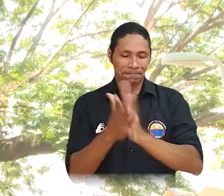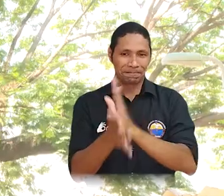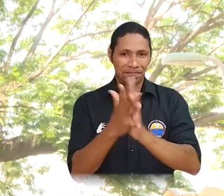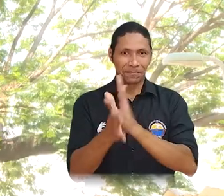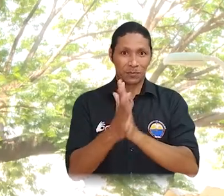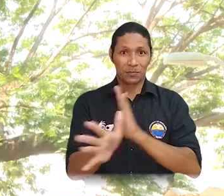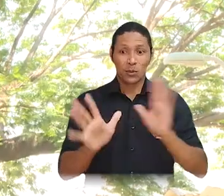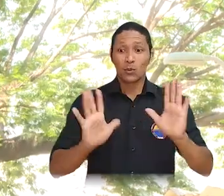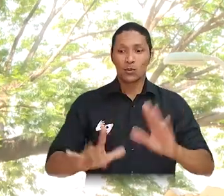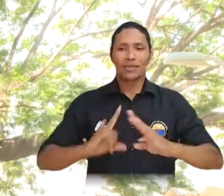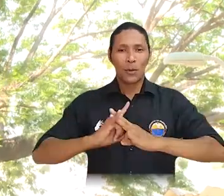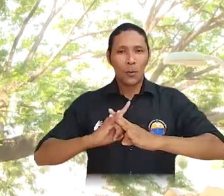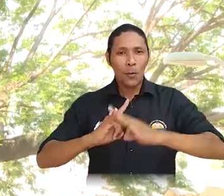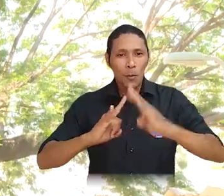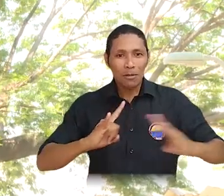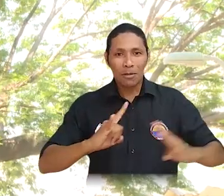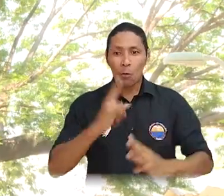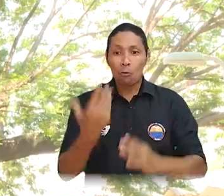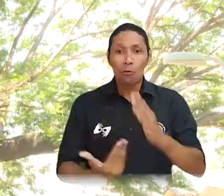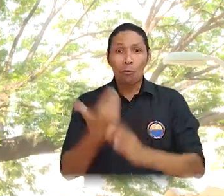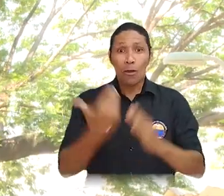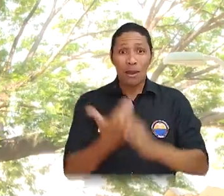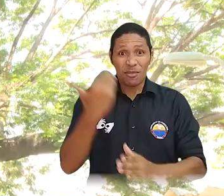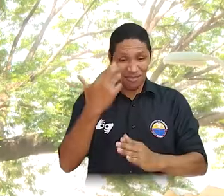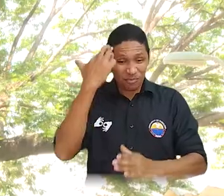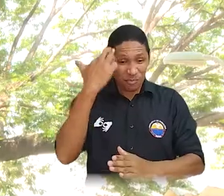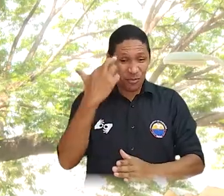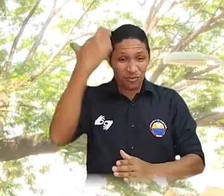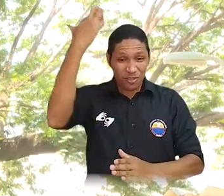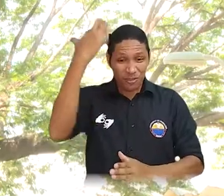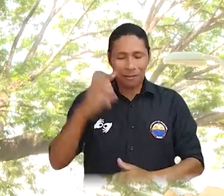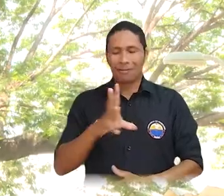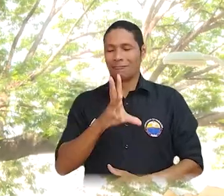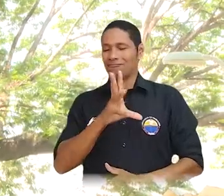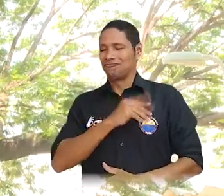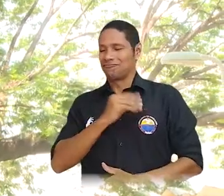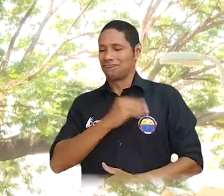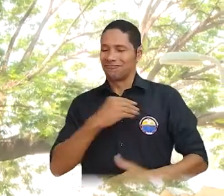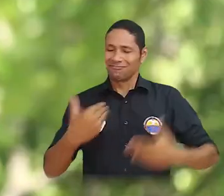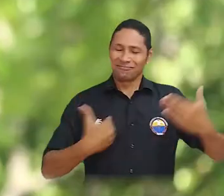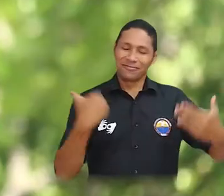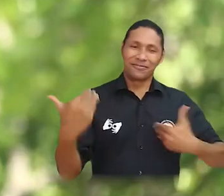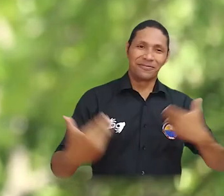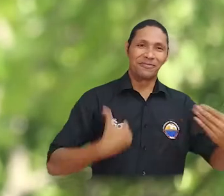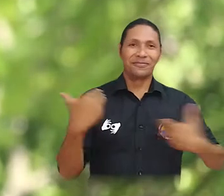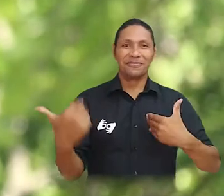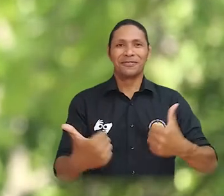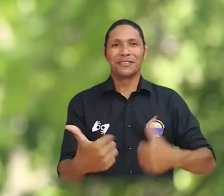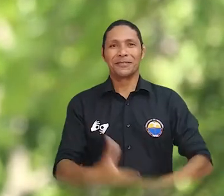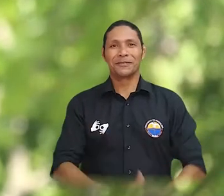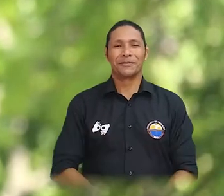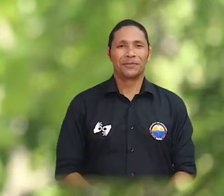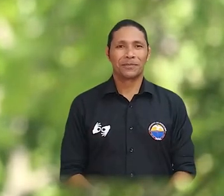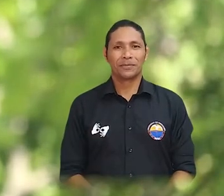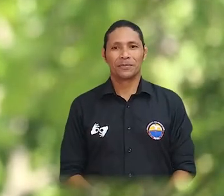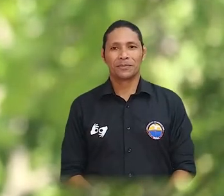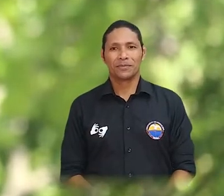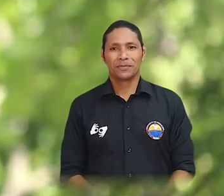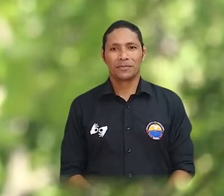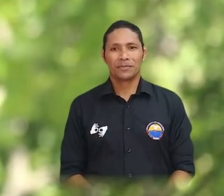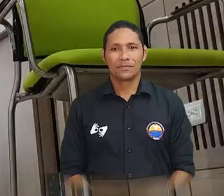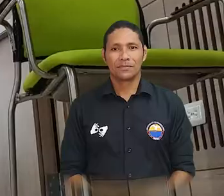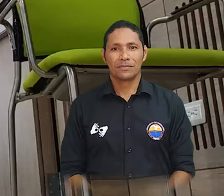A continuación veremos un recuento de cómo la familia Uni Magdalena y sus nuevos profesionales disfrutaron de las ceremonias virtuales de